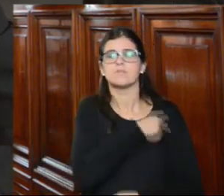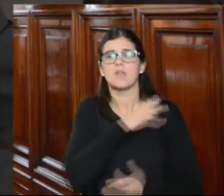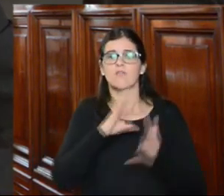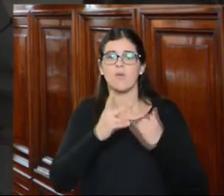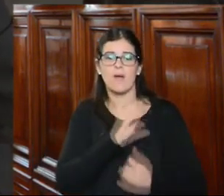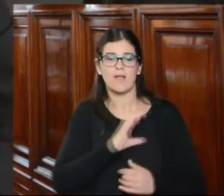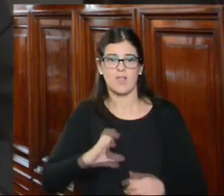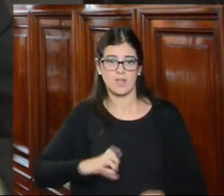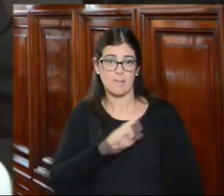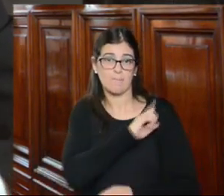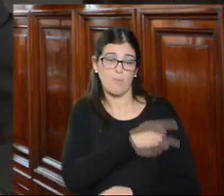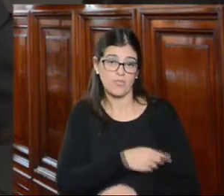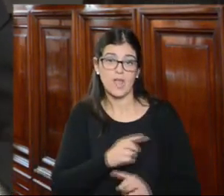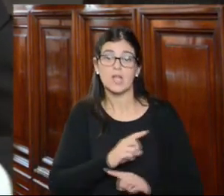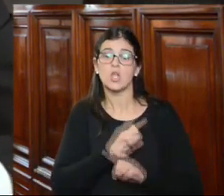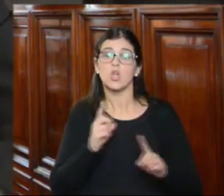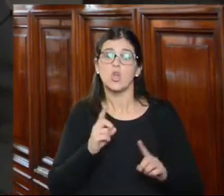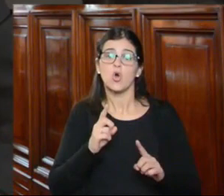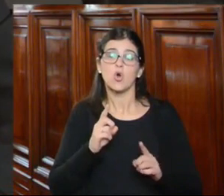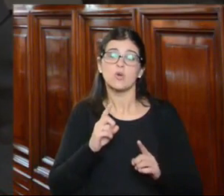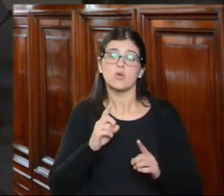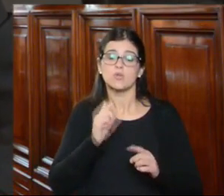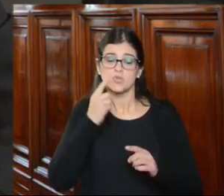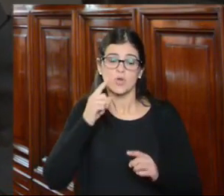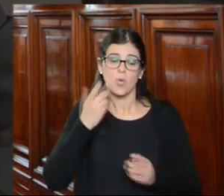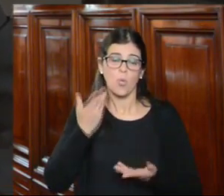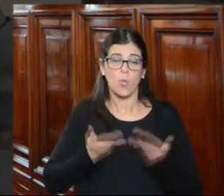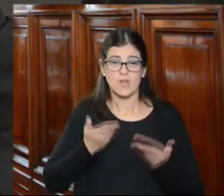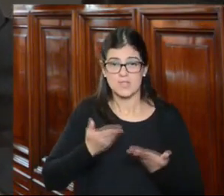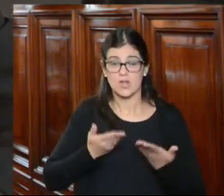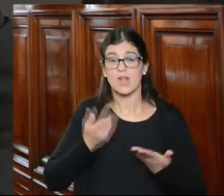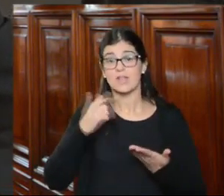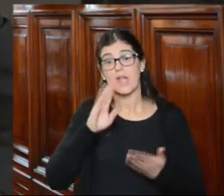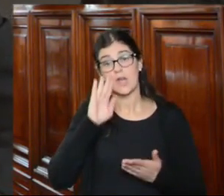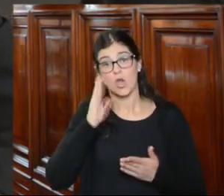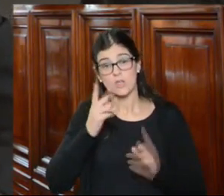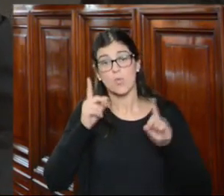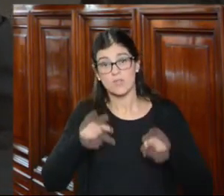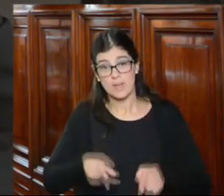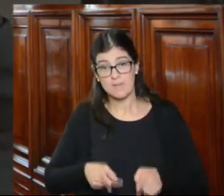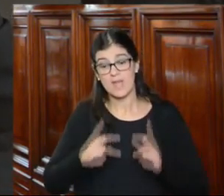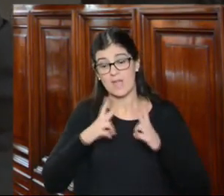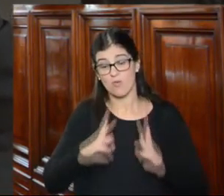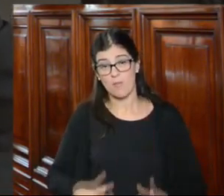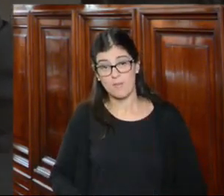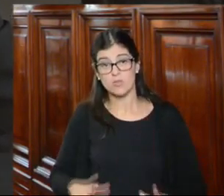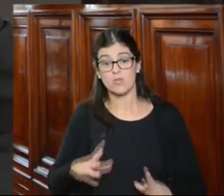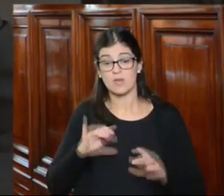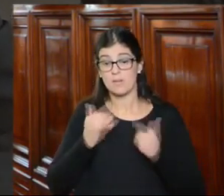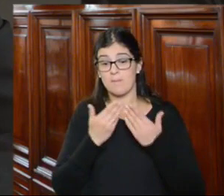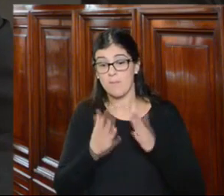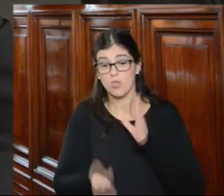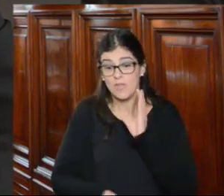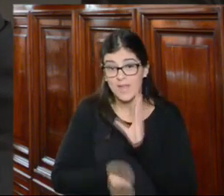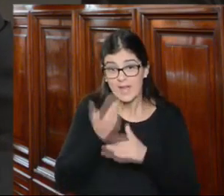del estado y no en su fase jurisdiccional y reconocemos también formalmente que desde el momento de nuestra